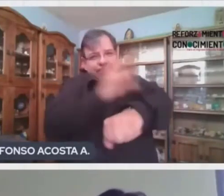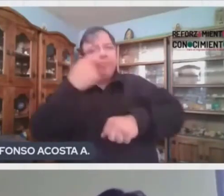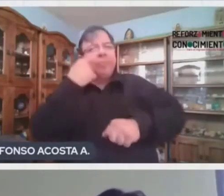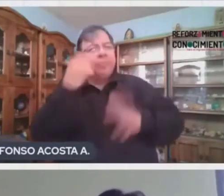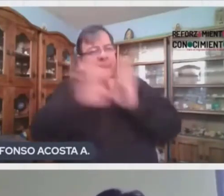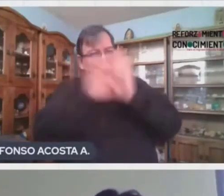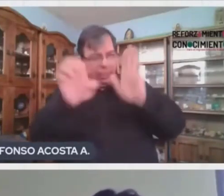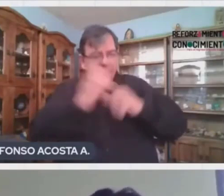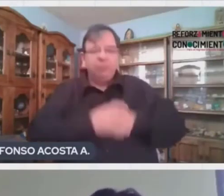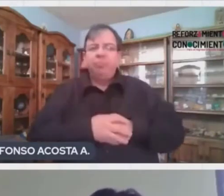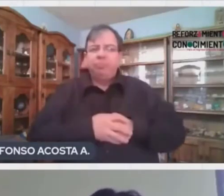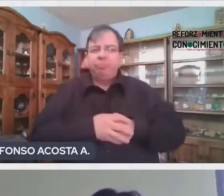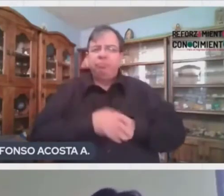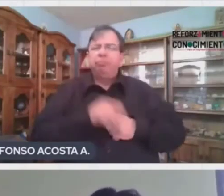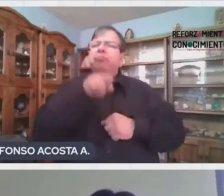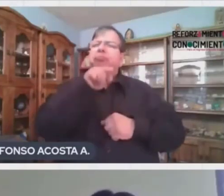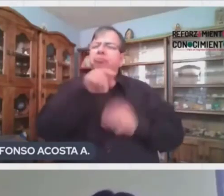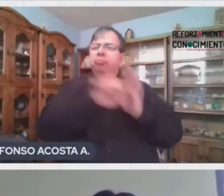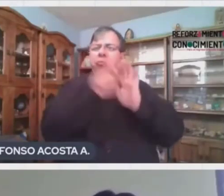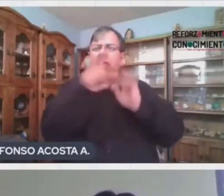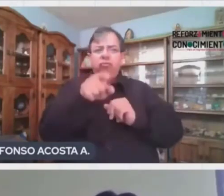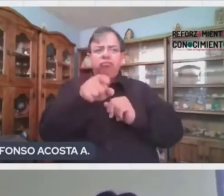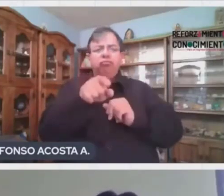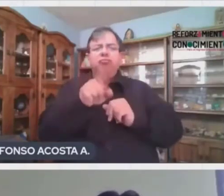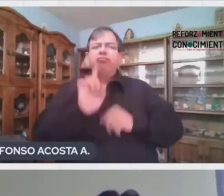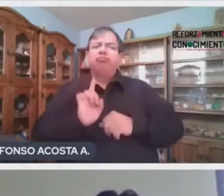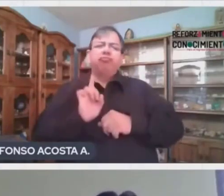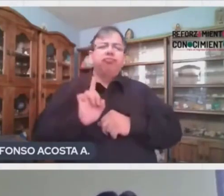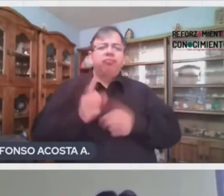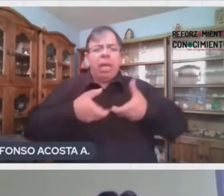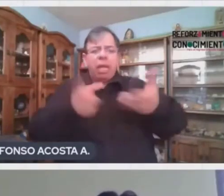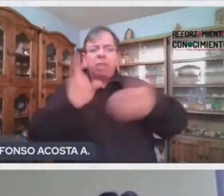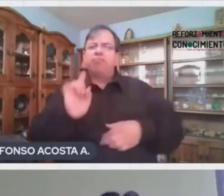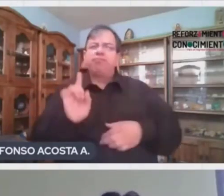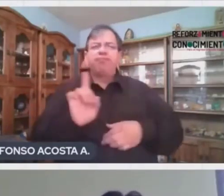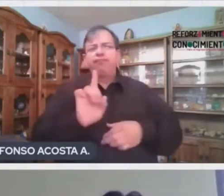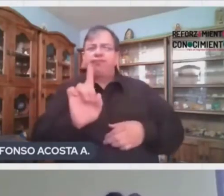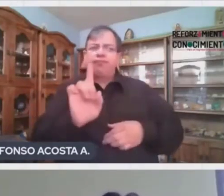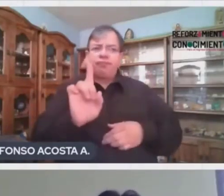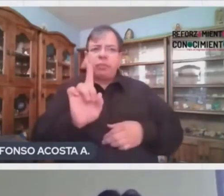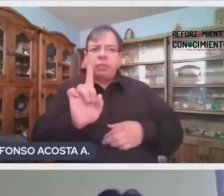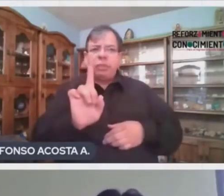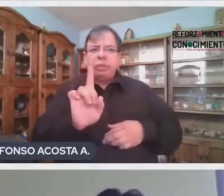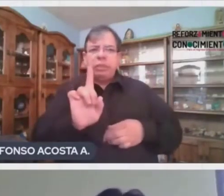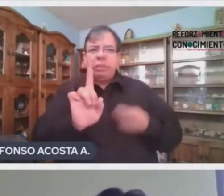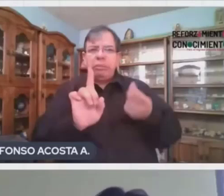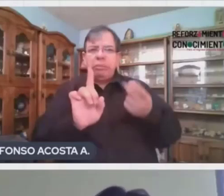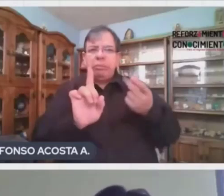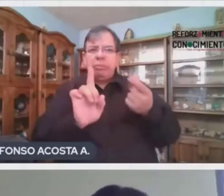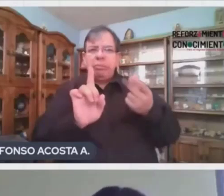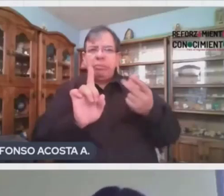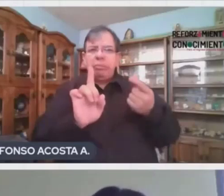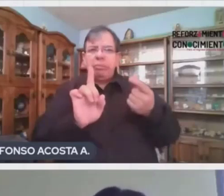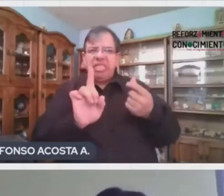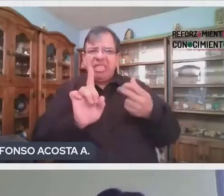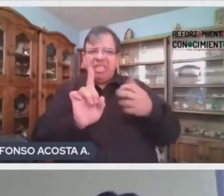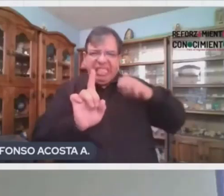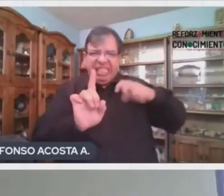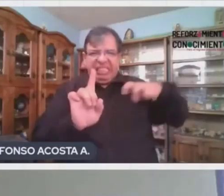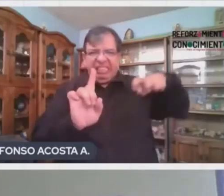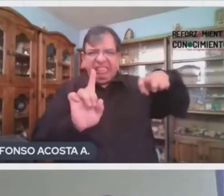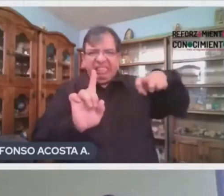Imagínate que tú vas muy tranquila por la calle y de repente se te aparece un perro muy agresivo.